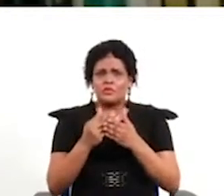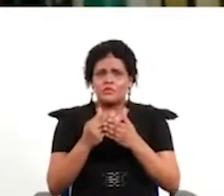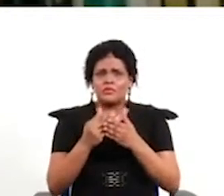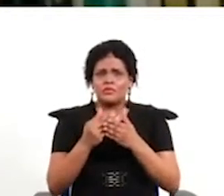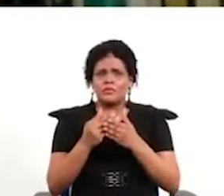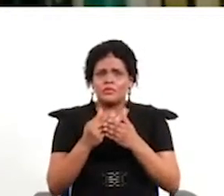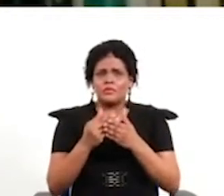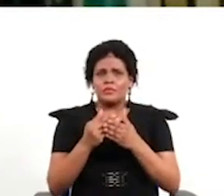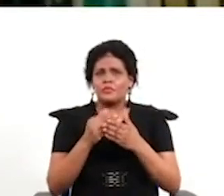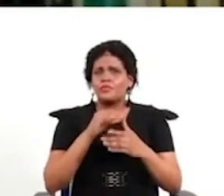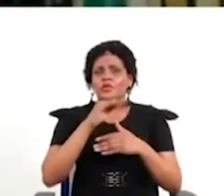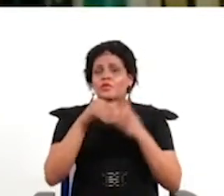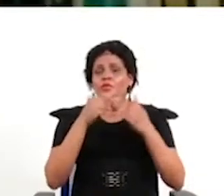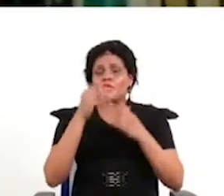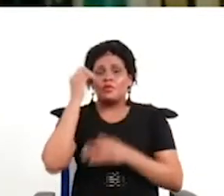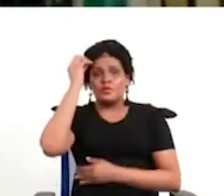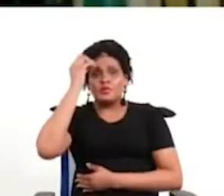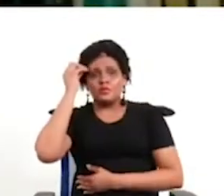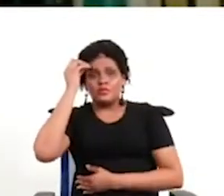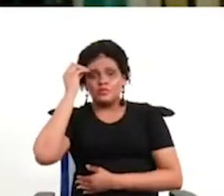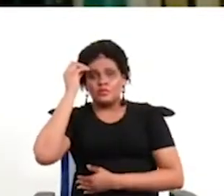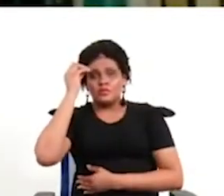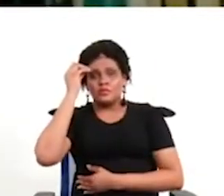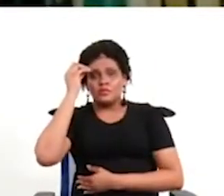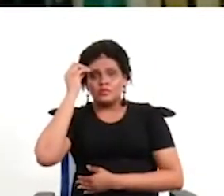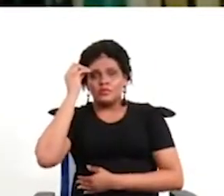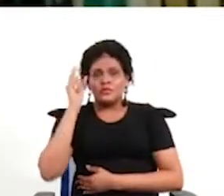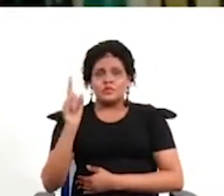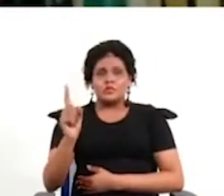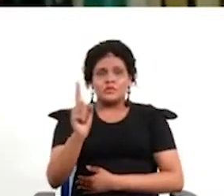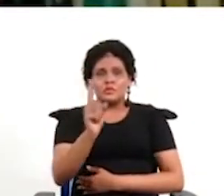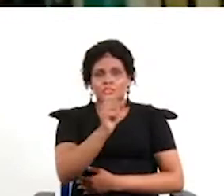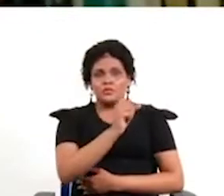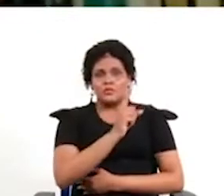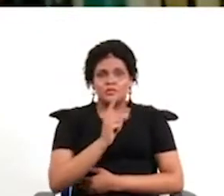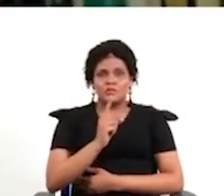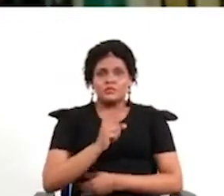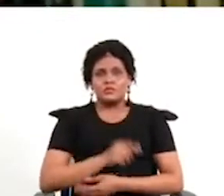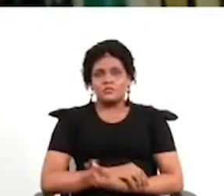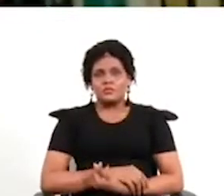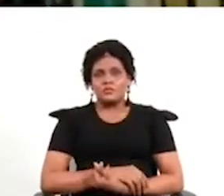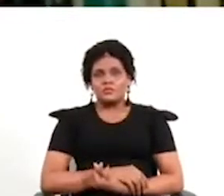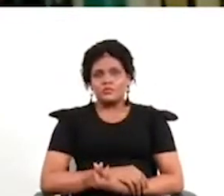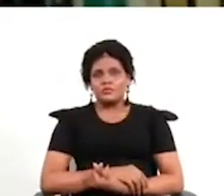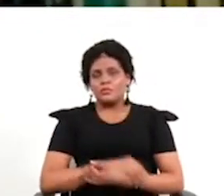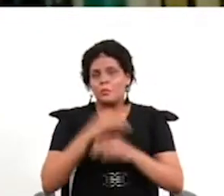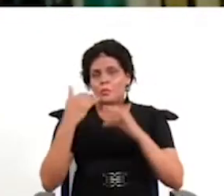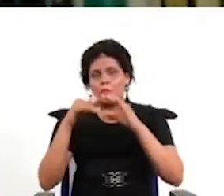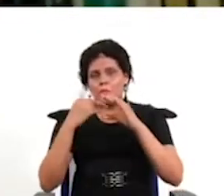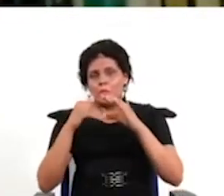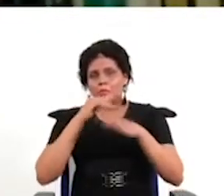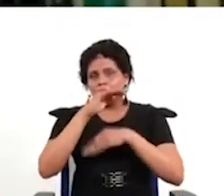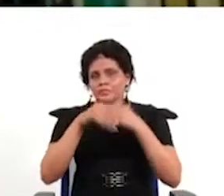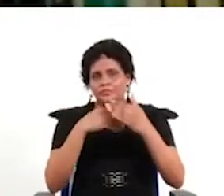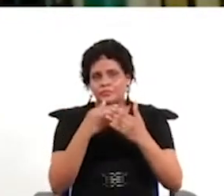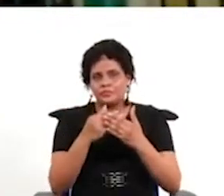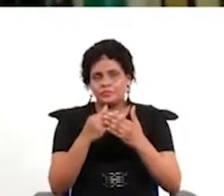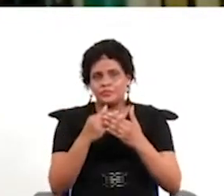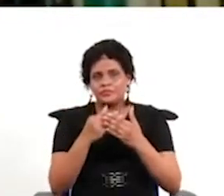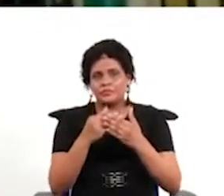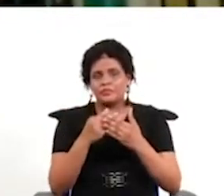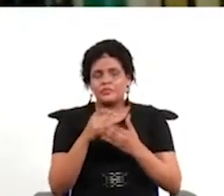hacerlo y tener conciencia de que bueno ir asumiendo que hasta ahora no tenemos como un modelo absolutamente ideal y